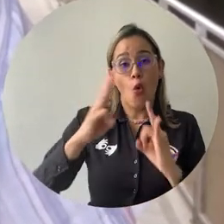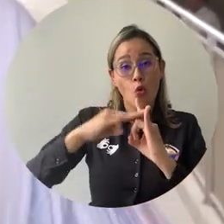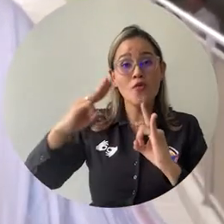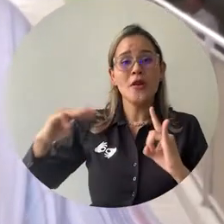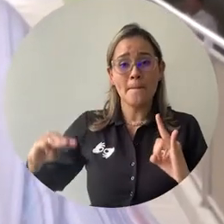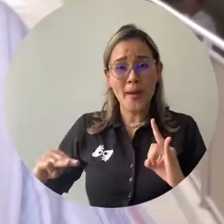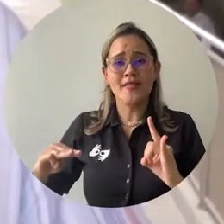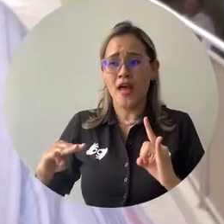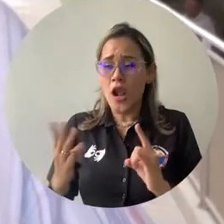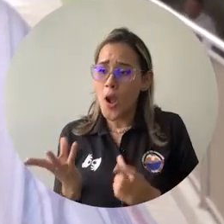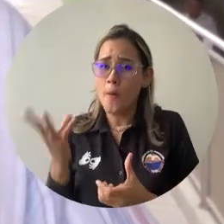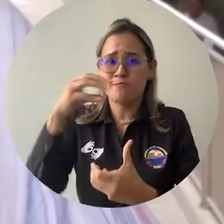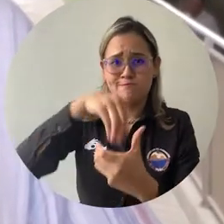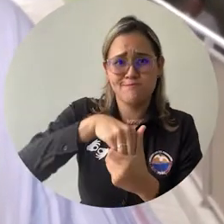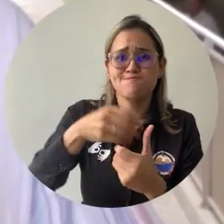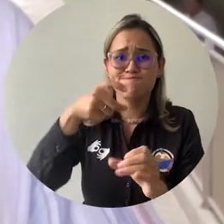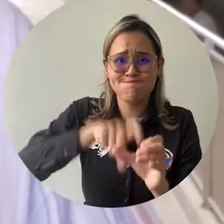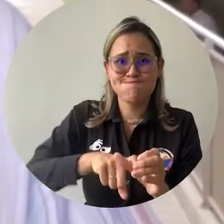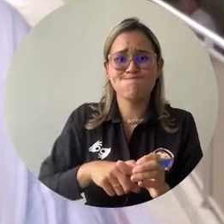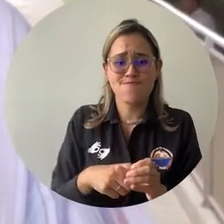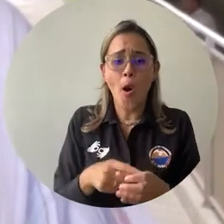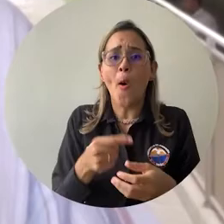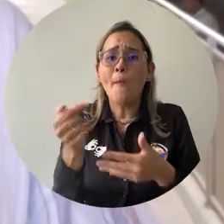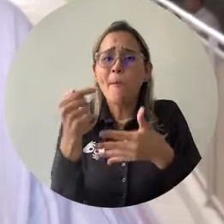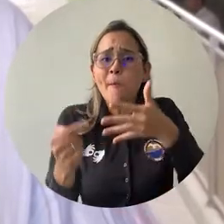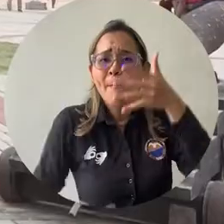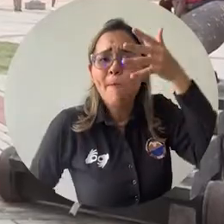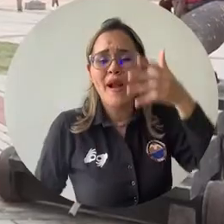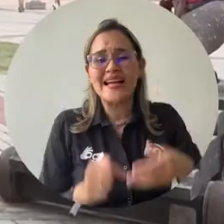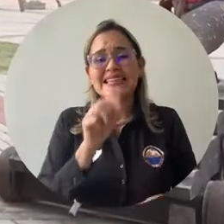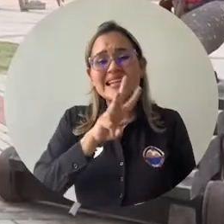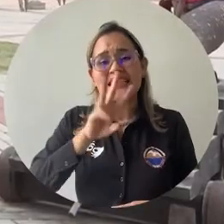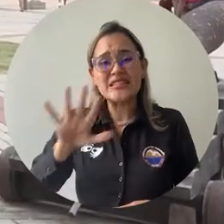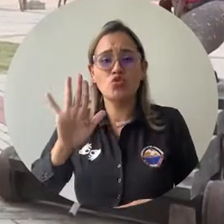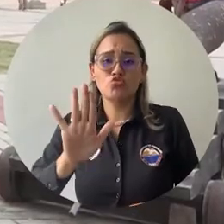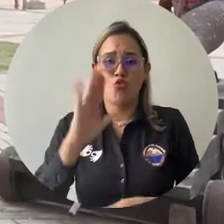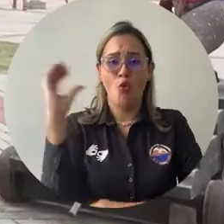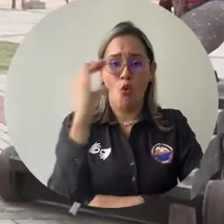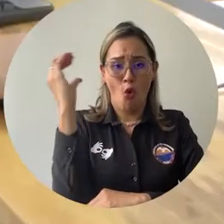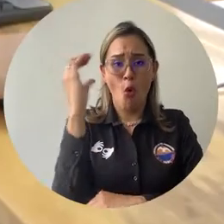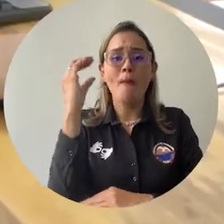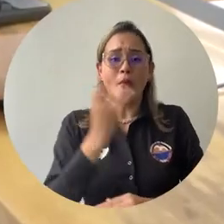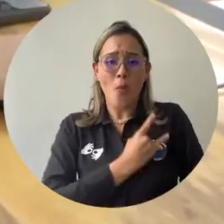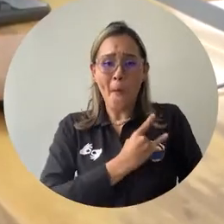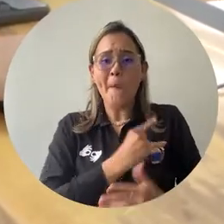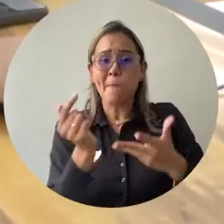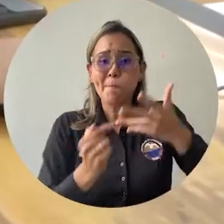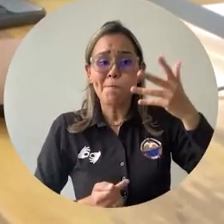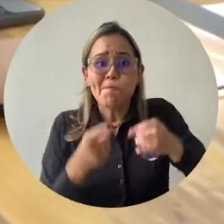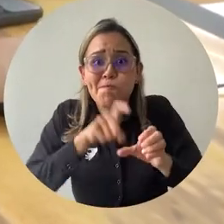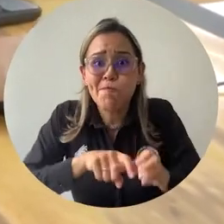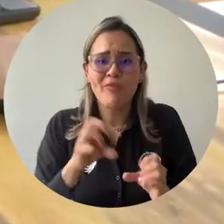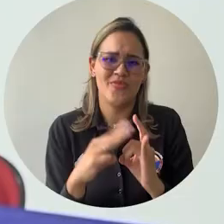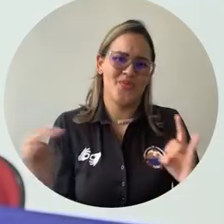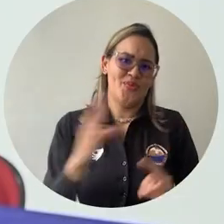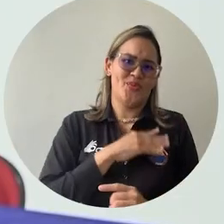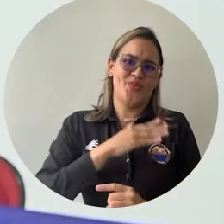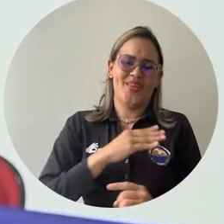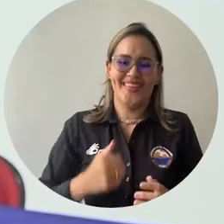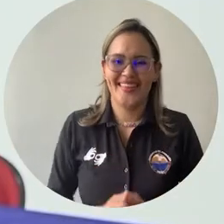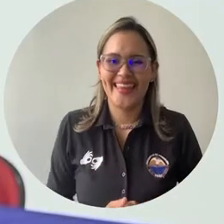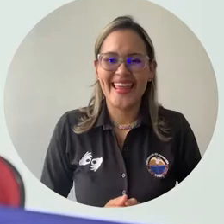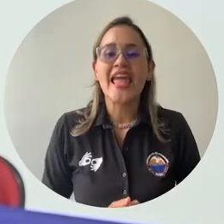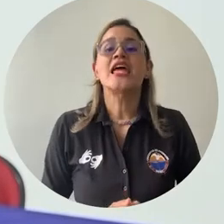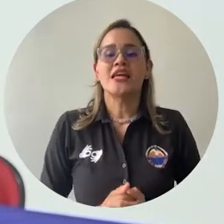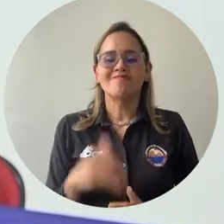uno de ellos. Yo creo que eso es el resultado de hacer las cosas bien y ahí están los resultados, ser parte de un selecto grupo a nivel global. Es